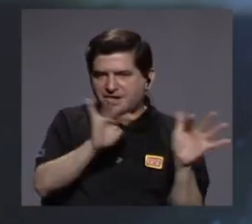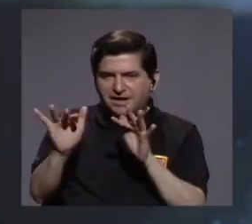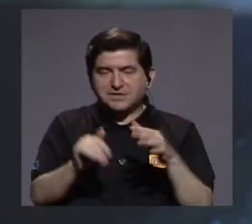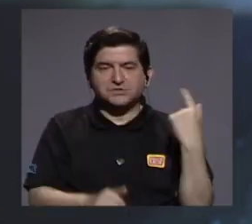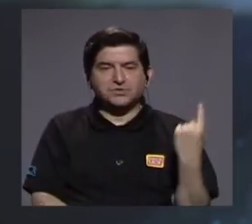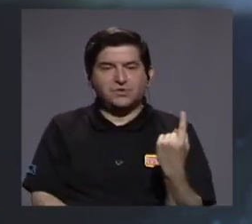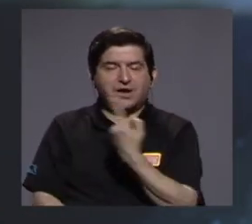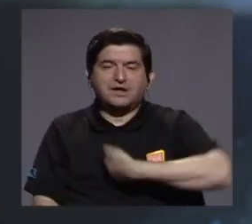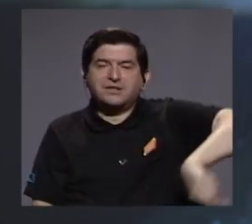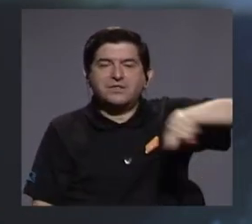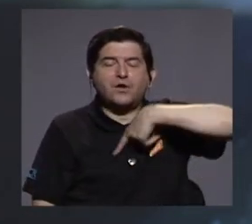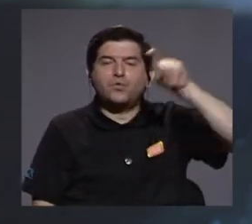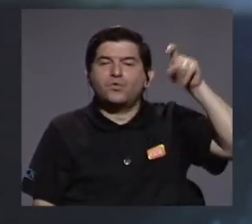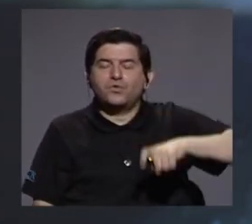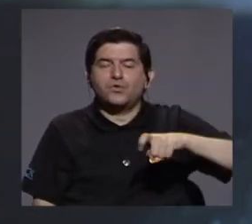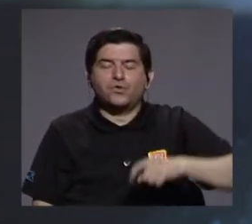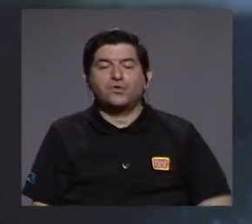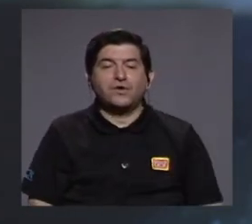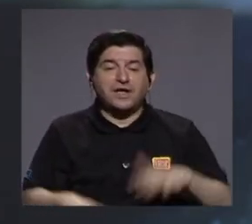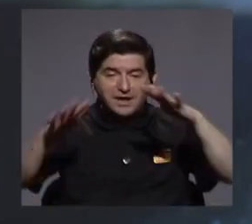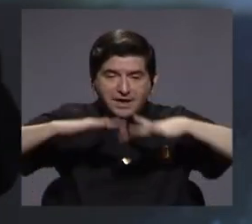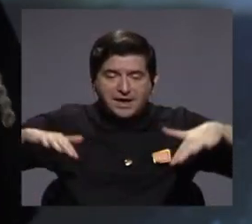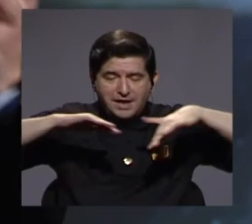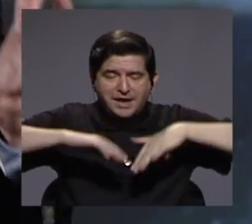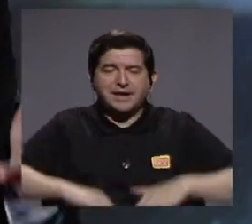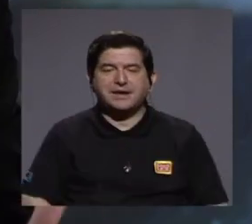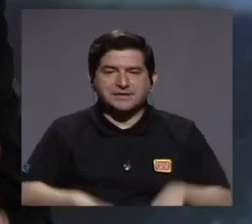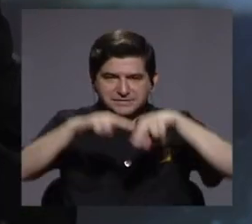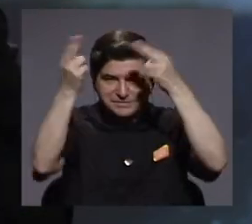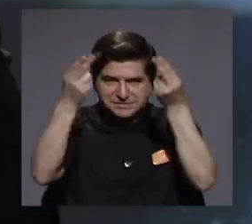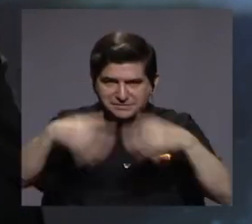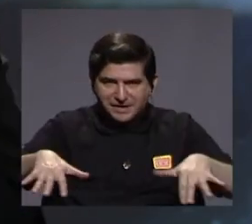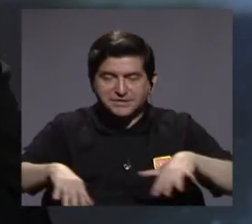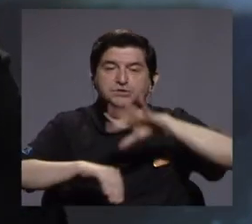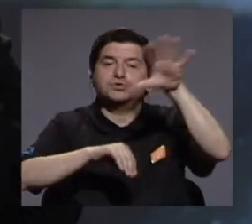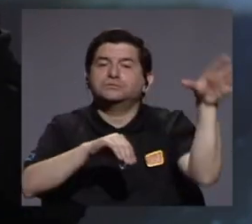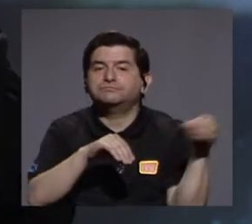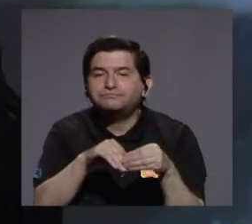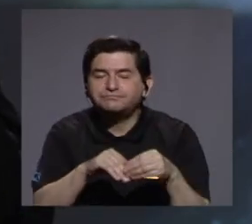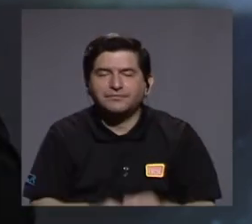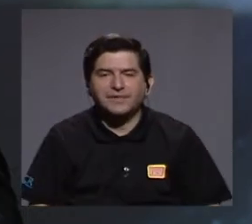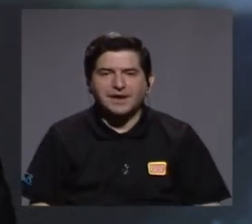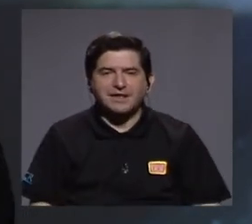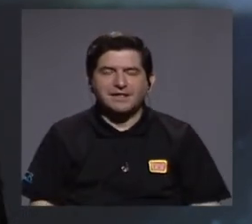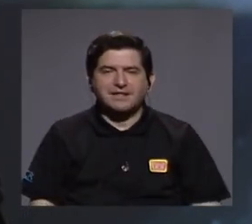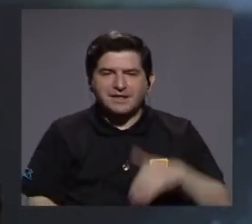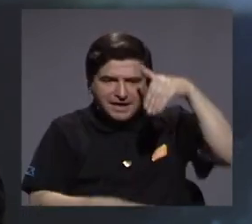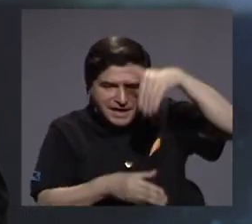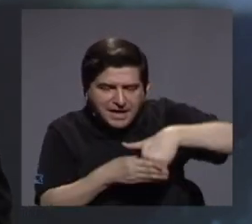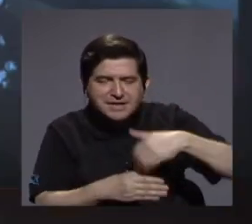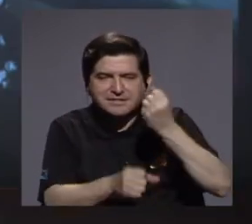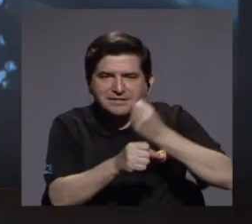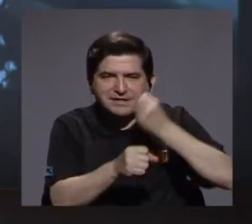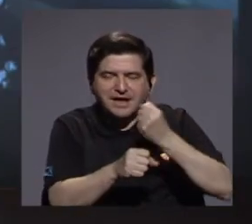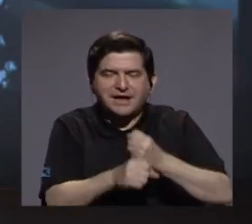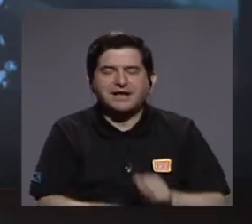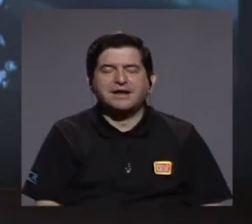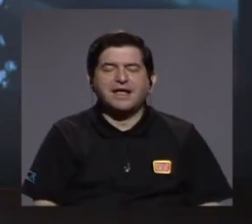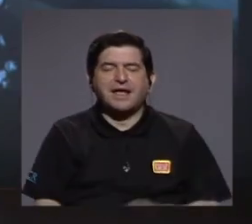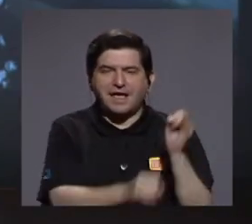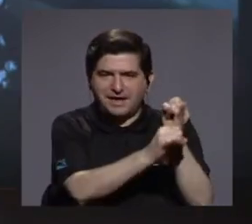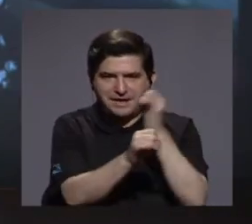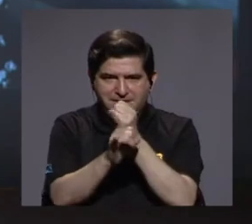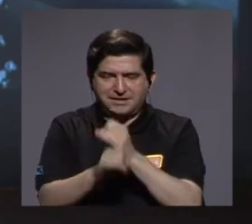cada uno de nosotros necesita en el ciberespacio. Adicionalmente a eso, la interoperabilidad en las instituciones. Una